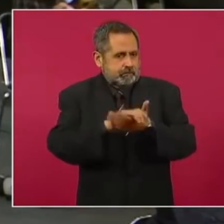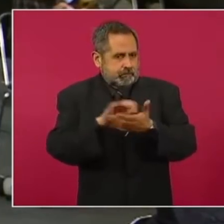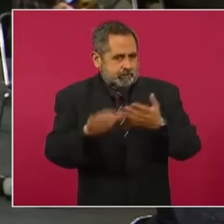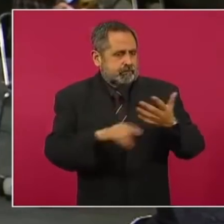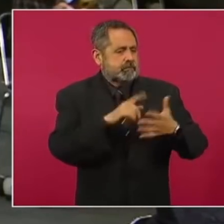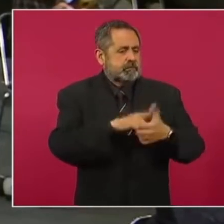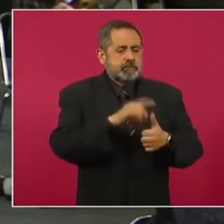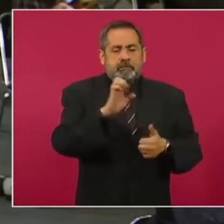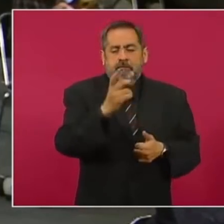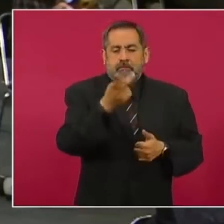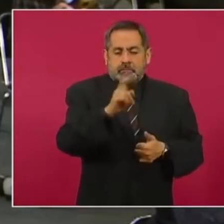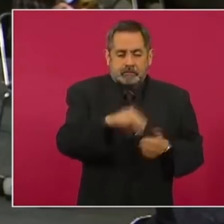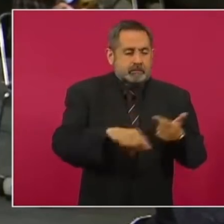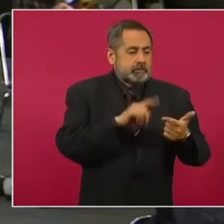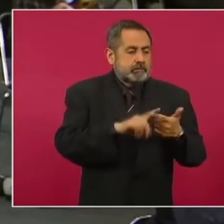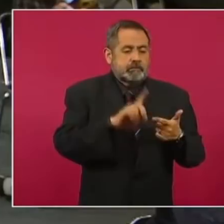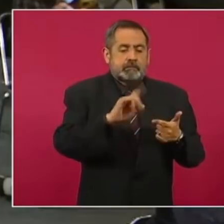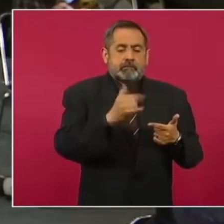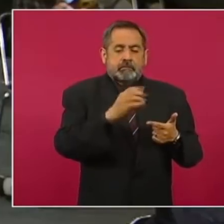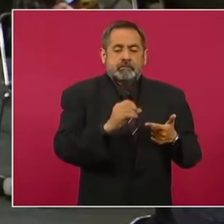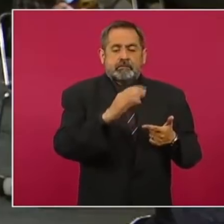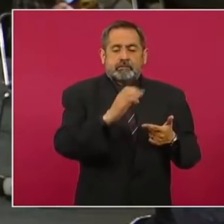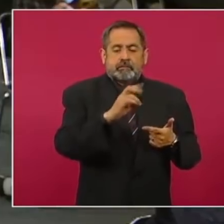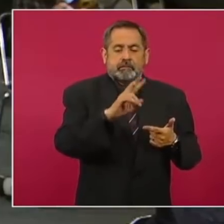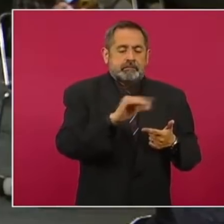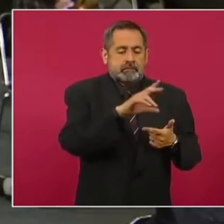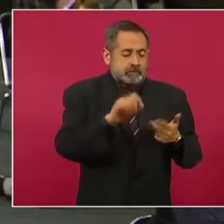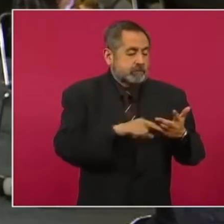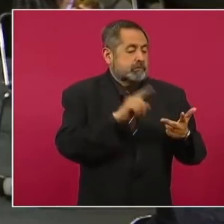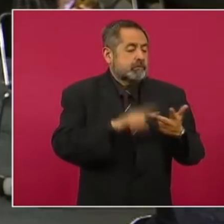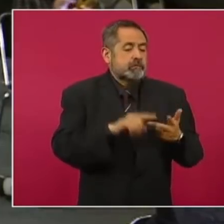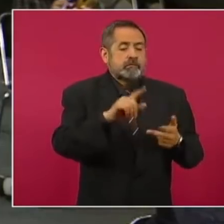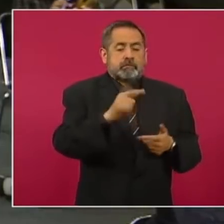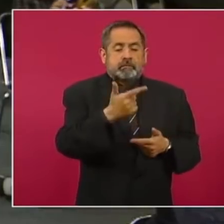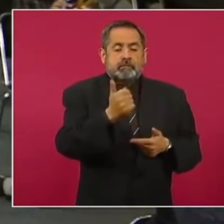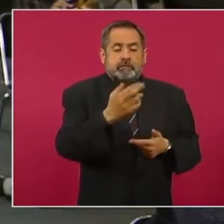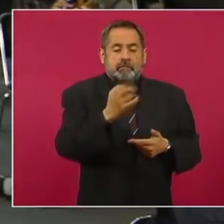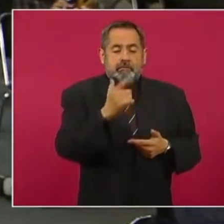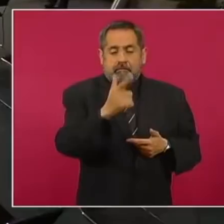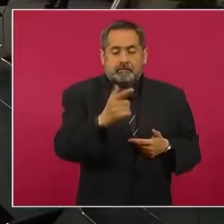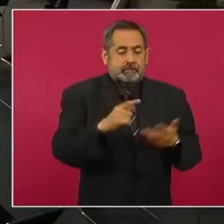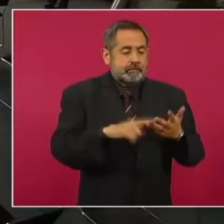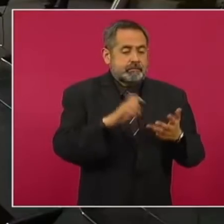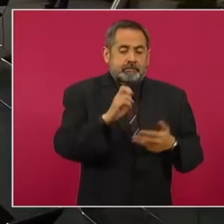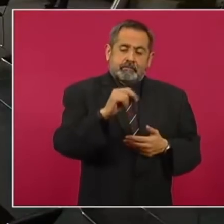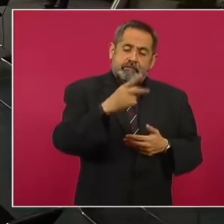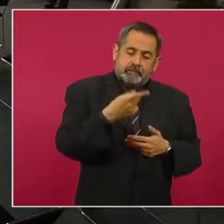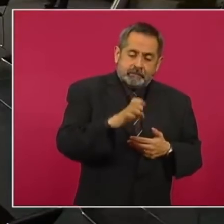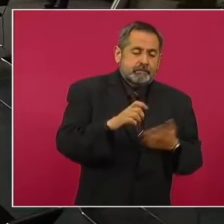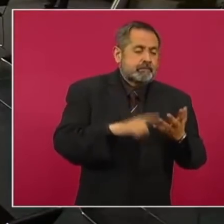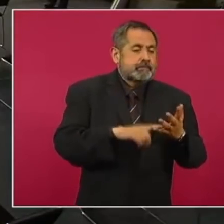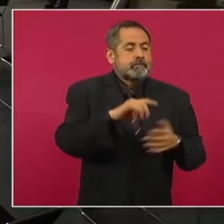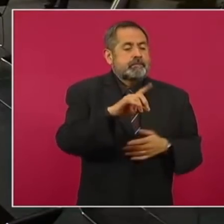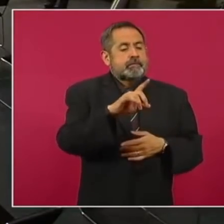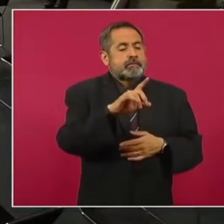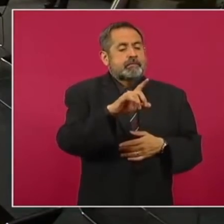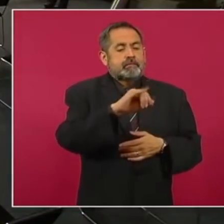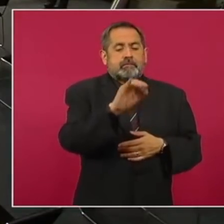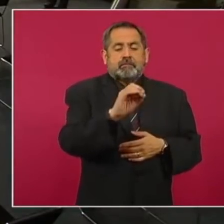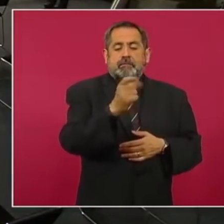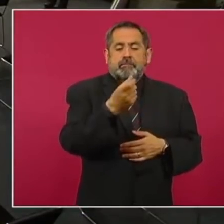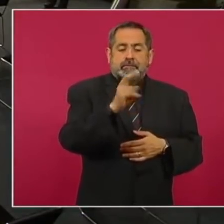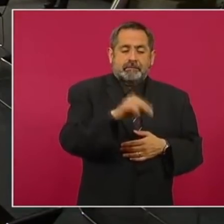Enrique Peña Nieto, Diego Fernández de Ceballos, Gabriel Cuadri, Enrique Krause, Joaquín López Dóriga